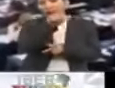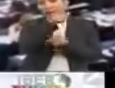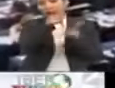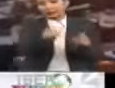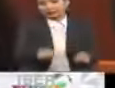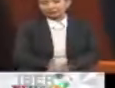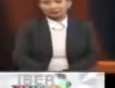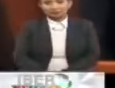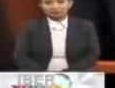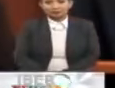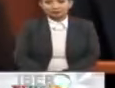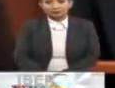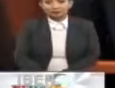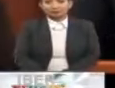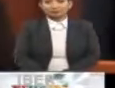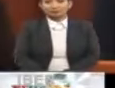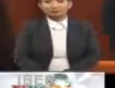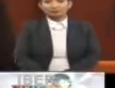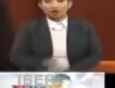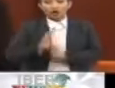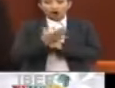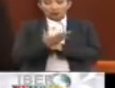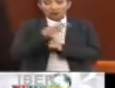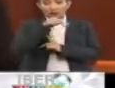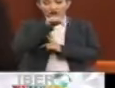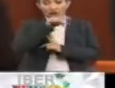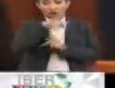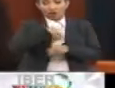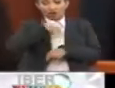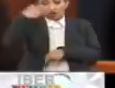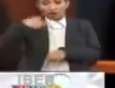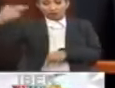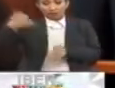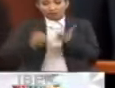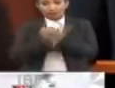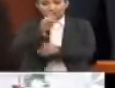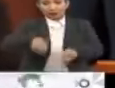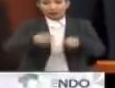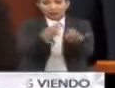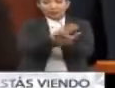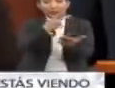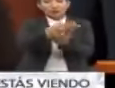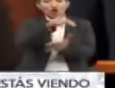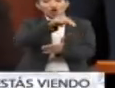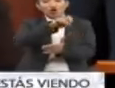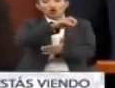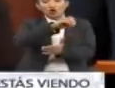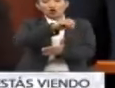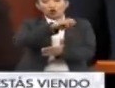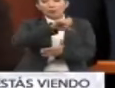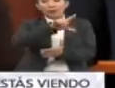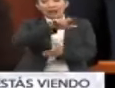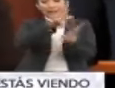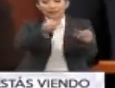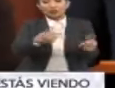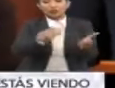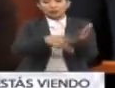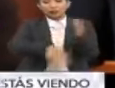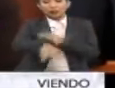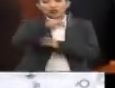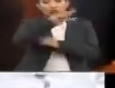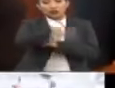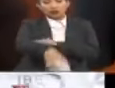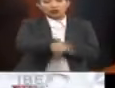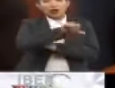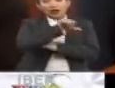La Paz decidido que el